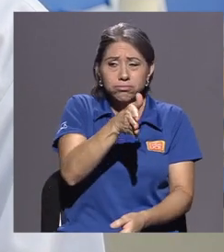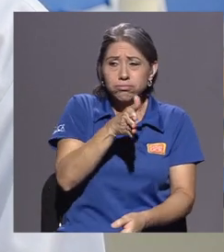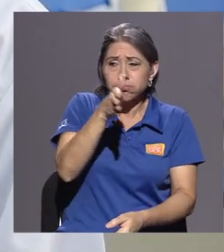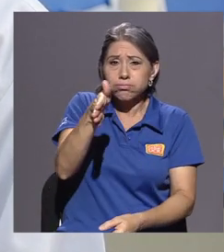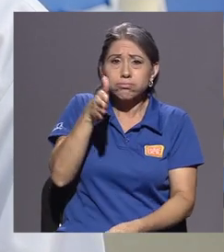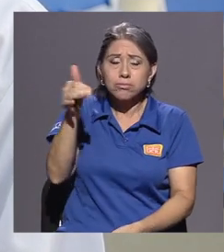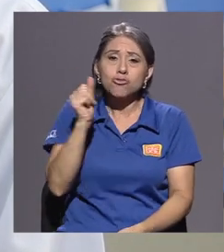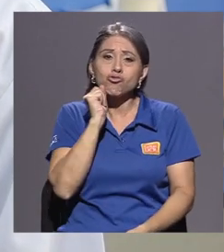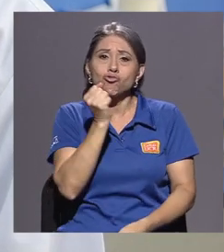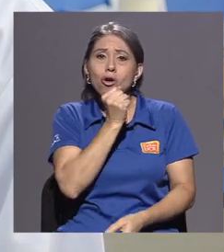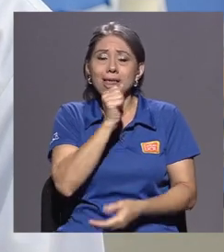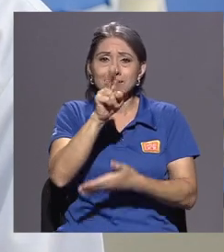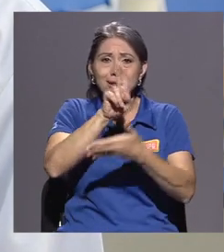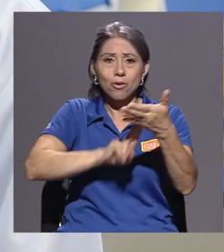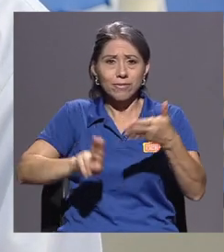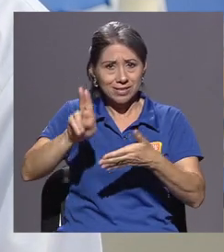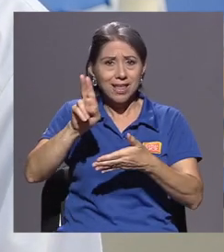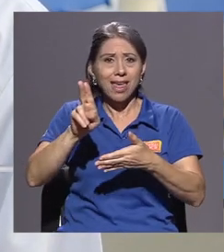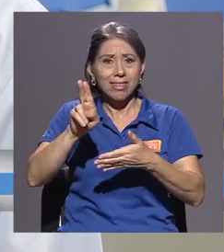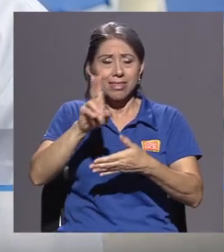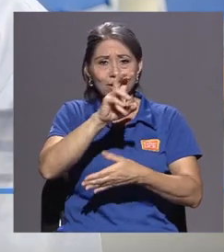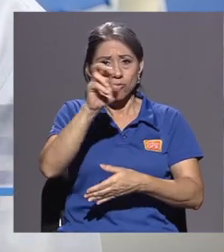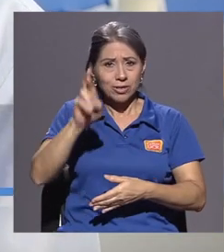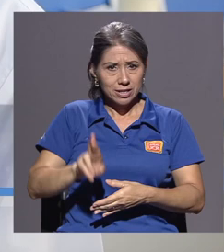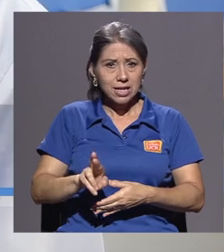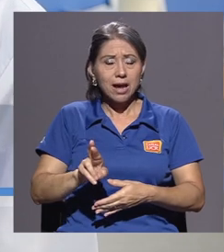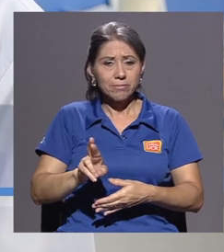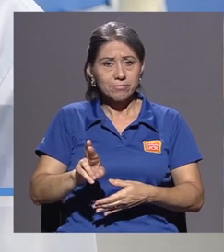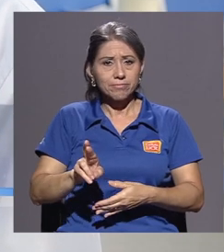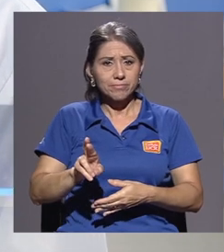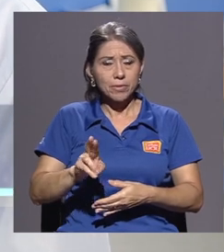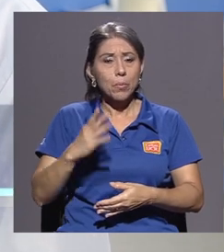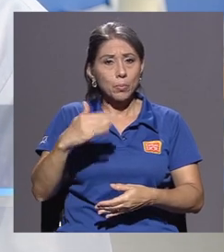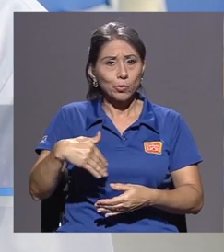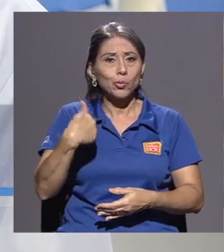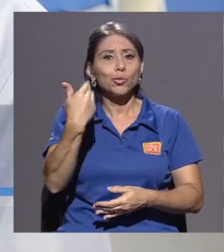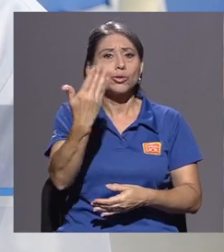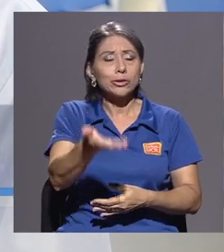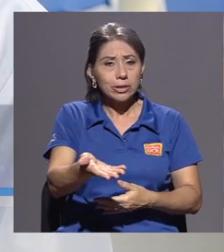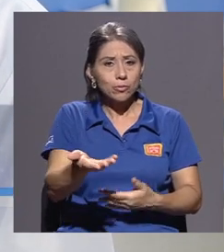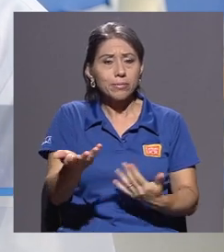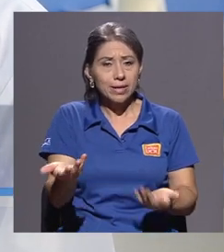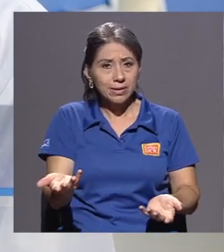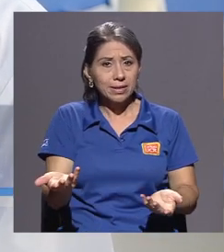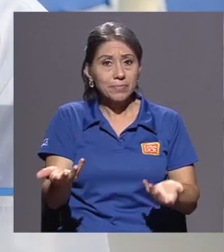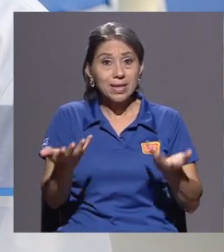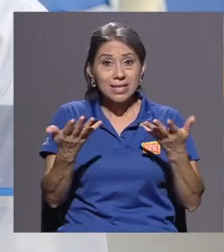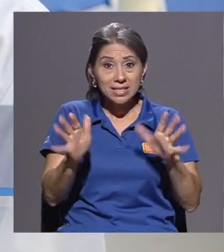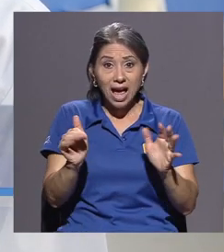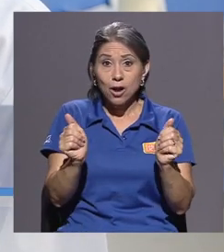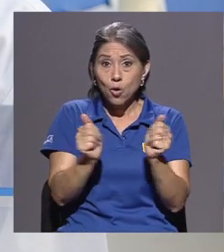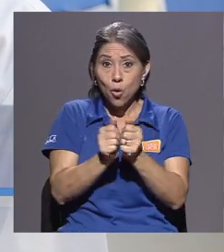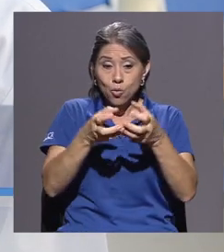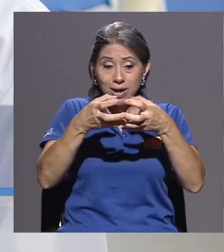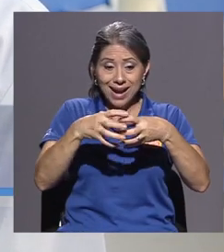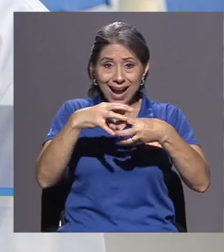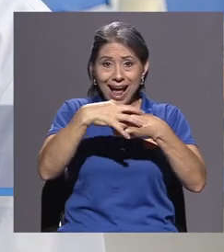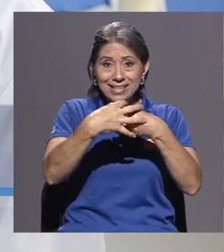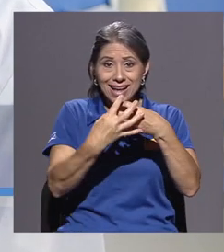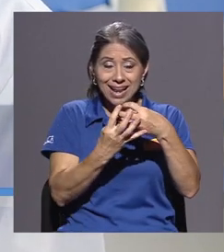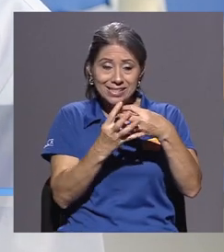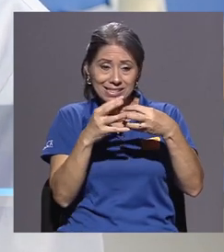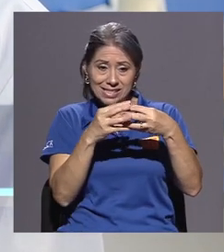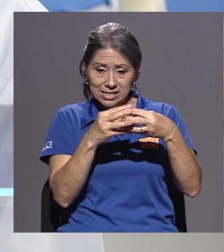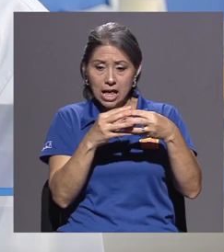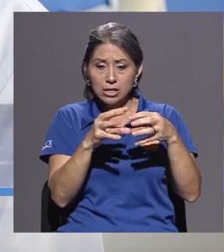Universidad de Costa Rica. Posteriormente a ello, ya con las cáscaras listas,